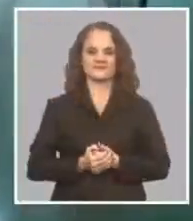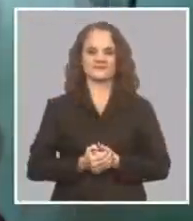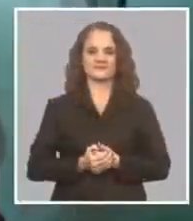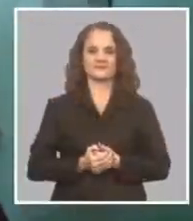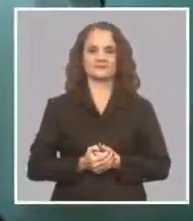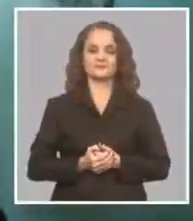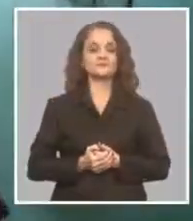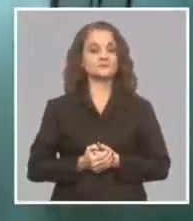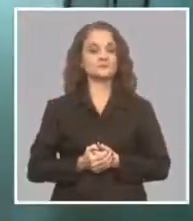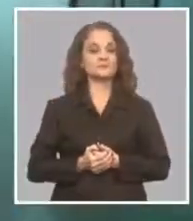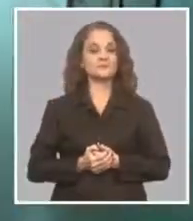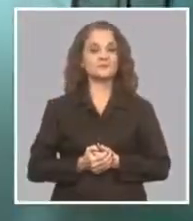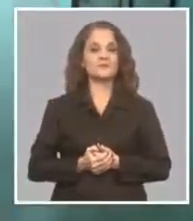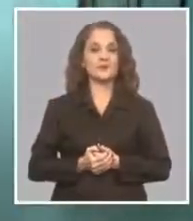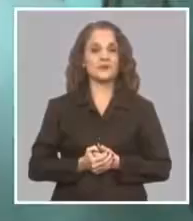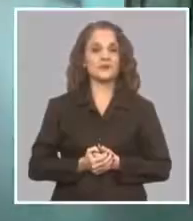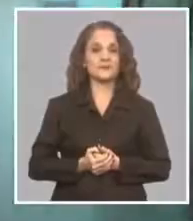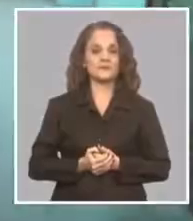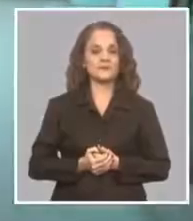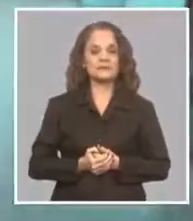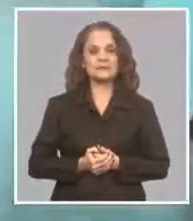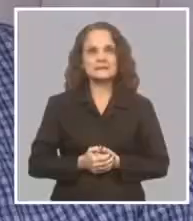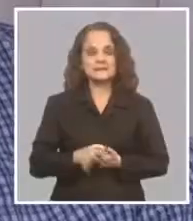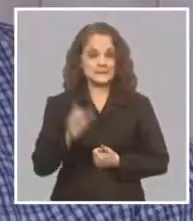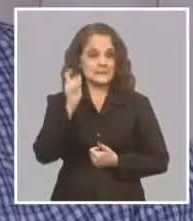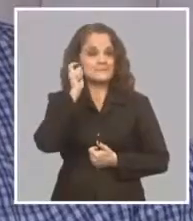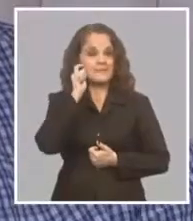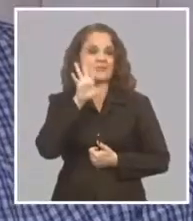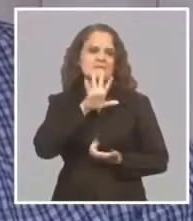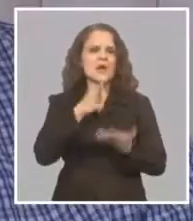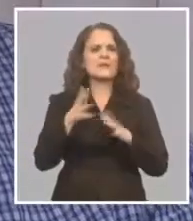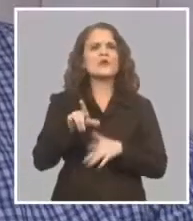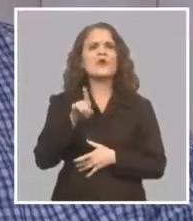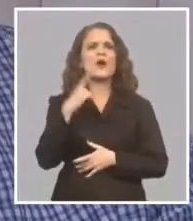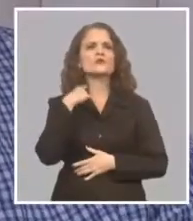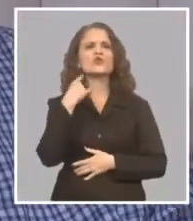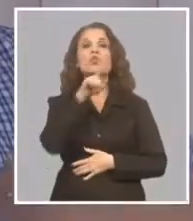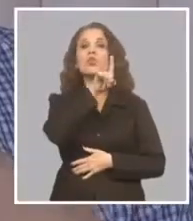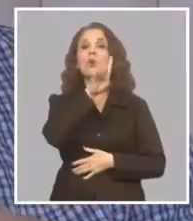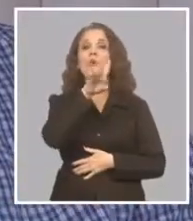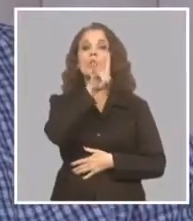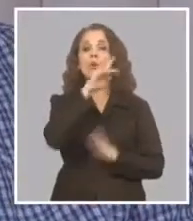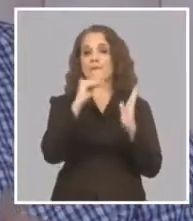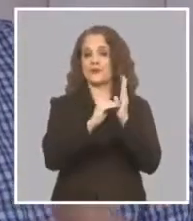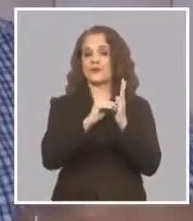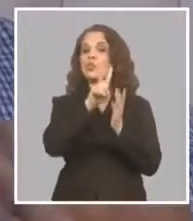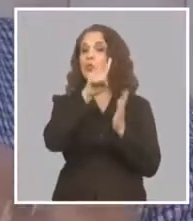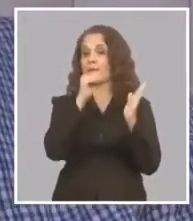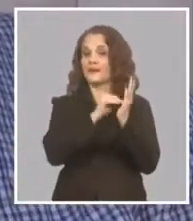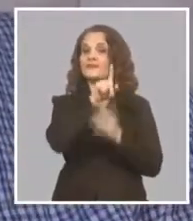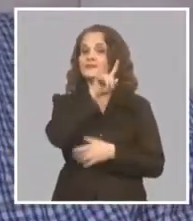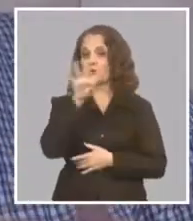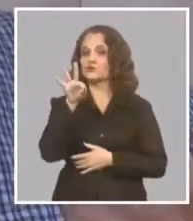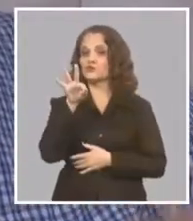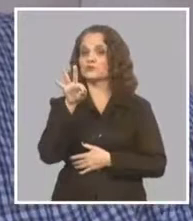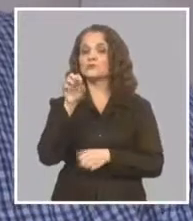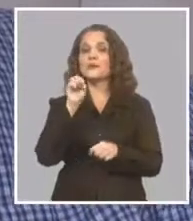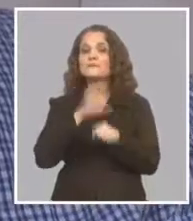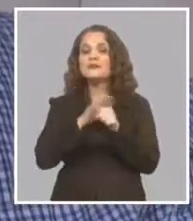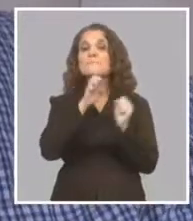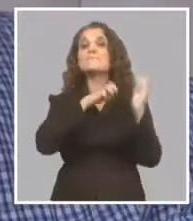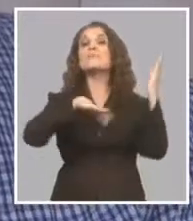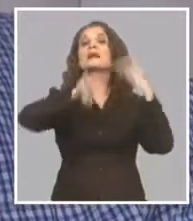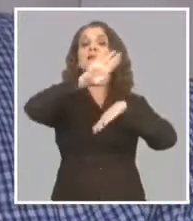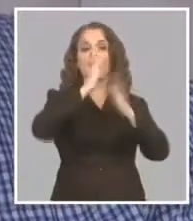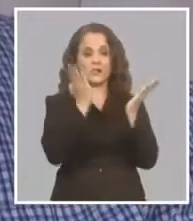En el año 2018 Empezó el curso de la maestría Que debía haber culminado